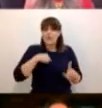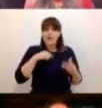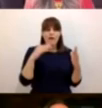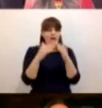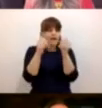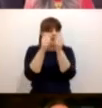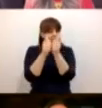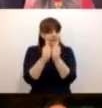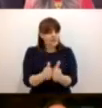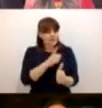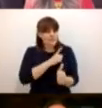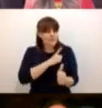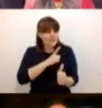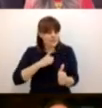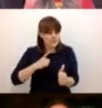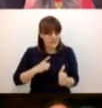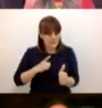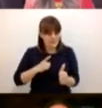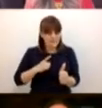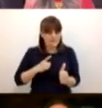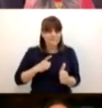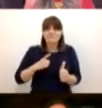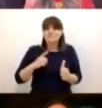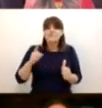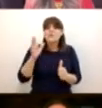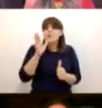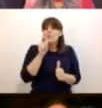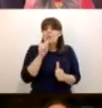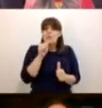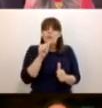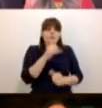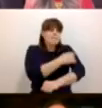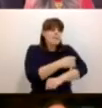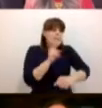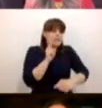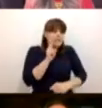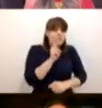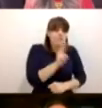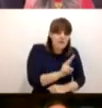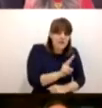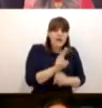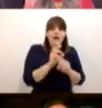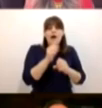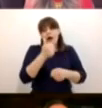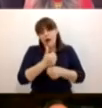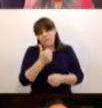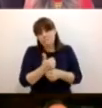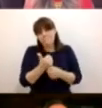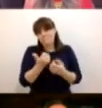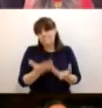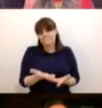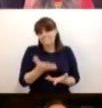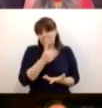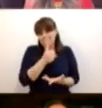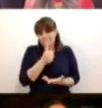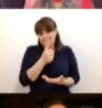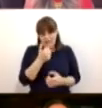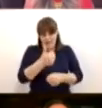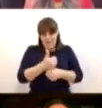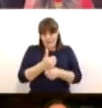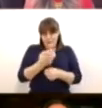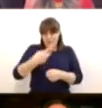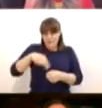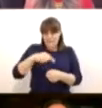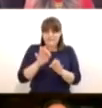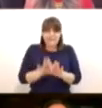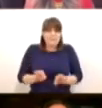en casa muchas veces sin ver a nuestros familiares, especialmente a nuestros abuelos. Esa parte tan importante,